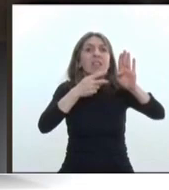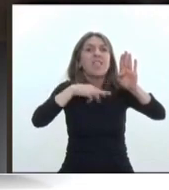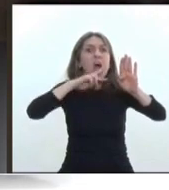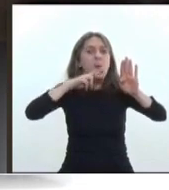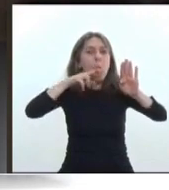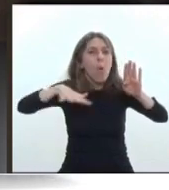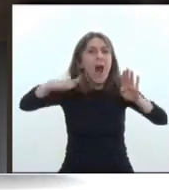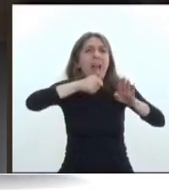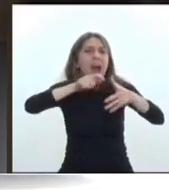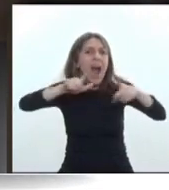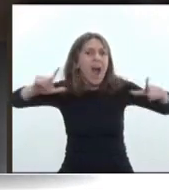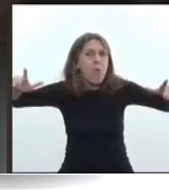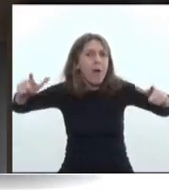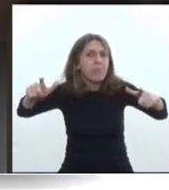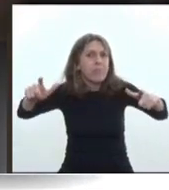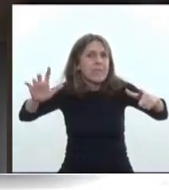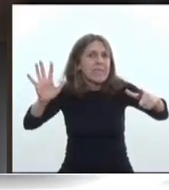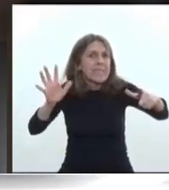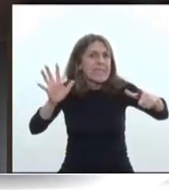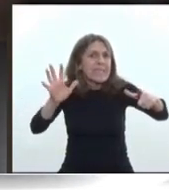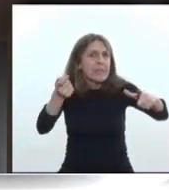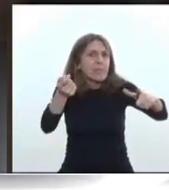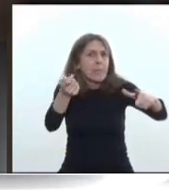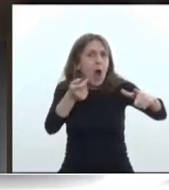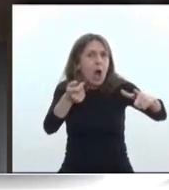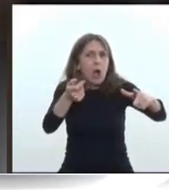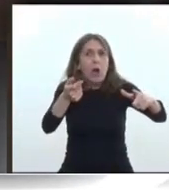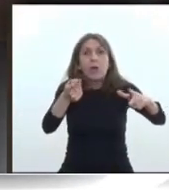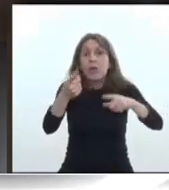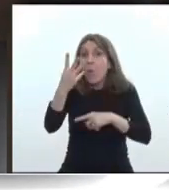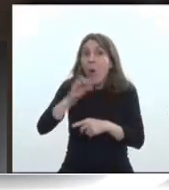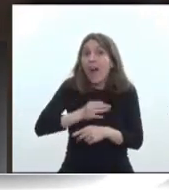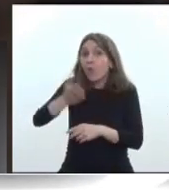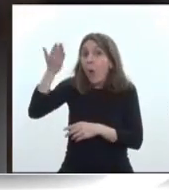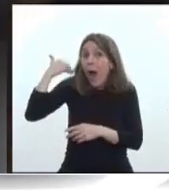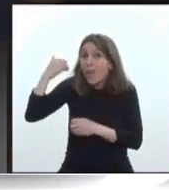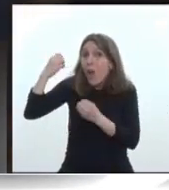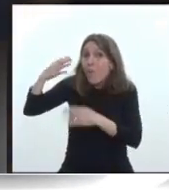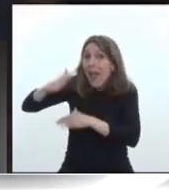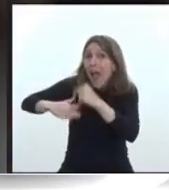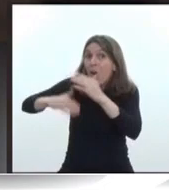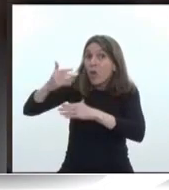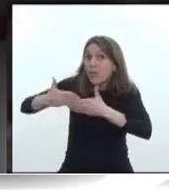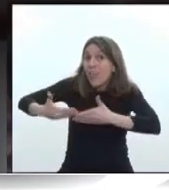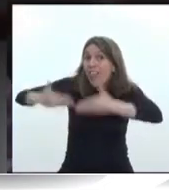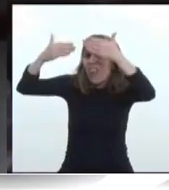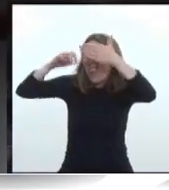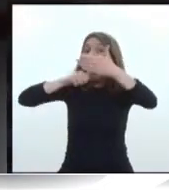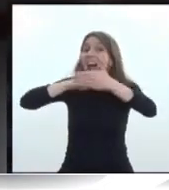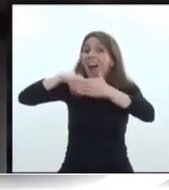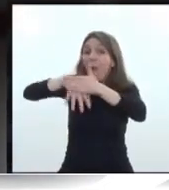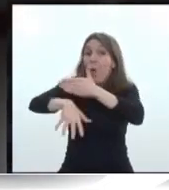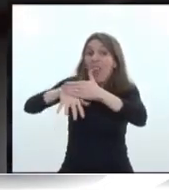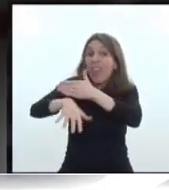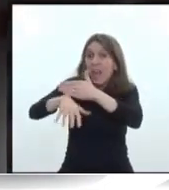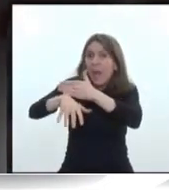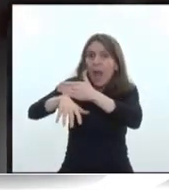Obras que se empezaron y quedaron abandonadas durante cuatro años. Y en esos cuatro años ¿qué pasó?